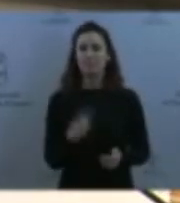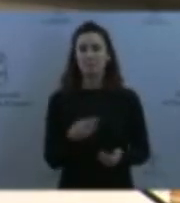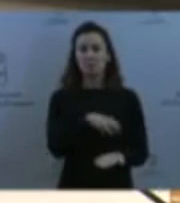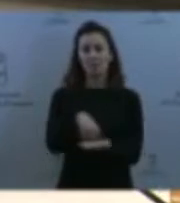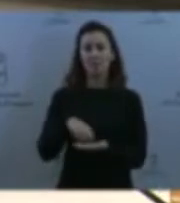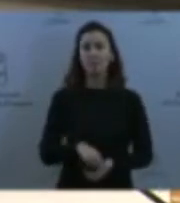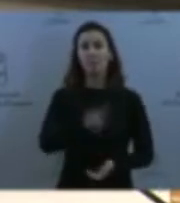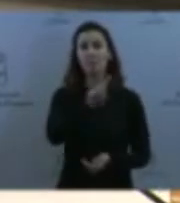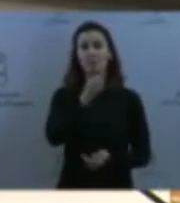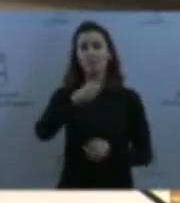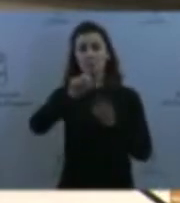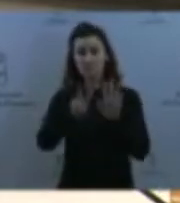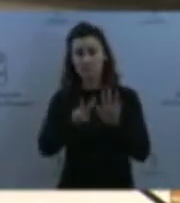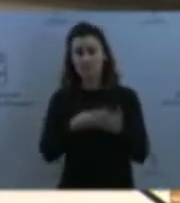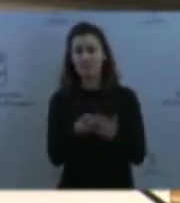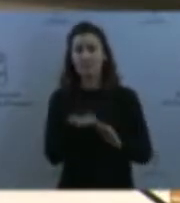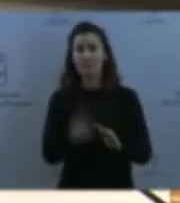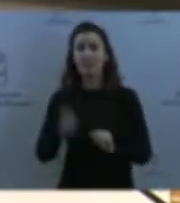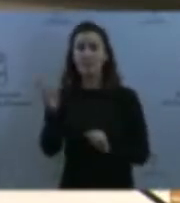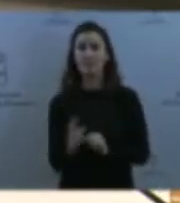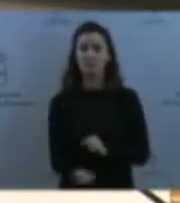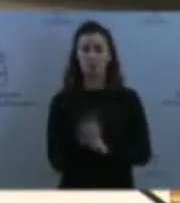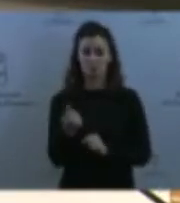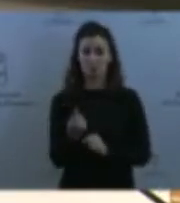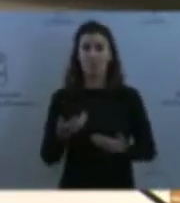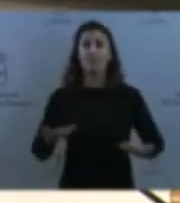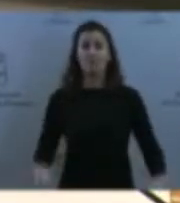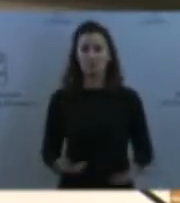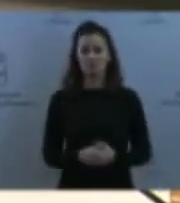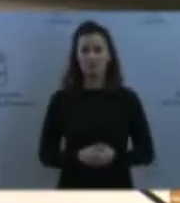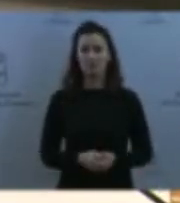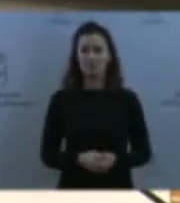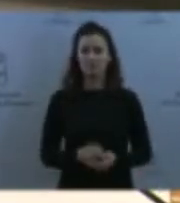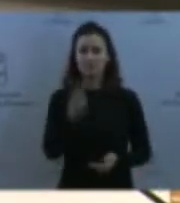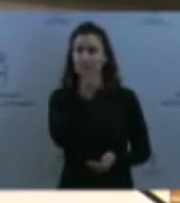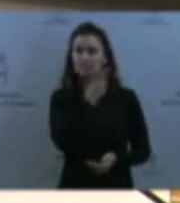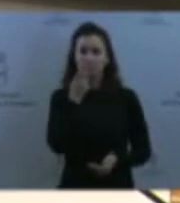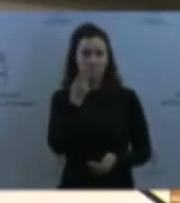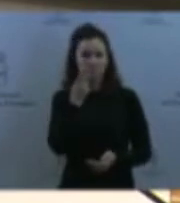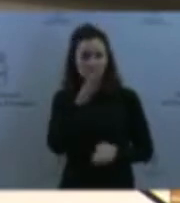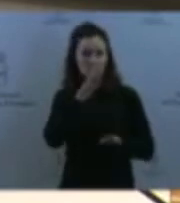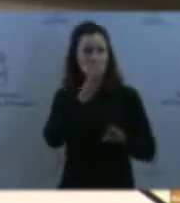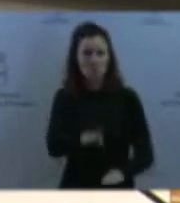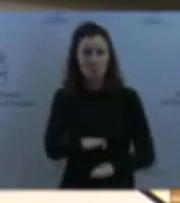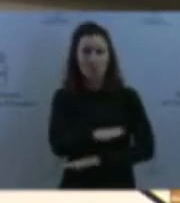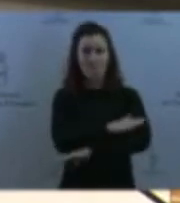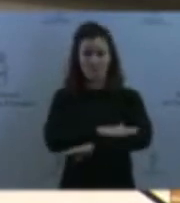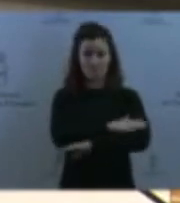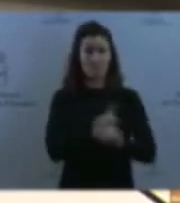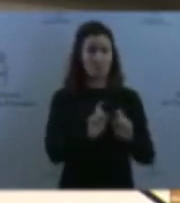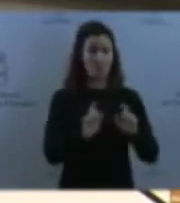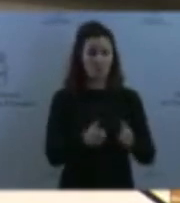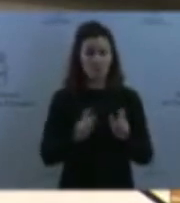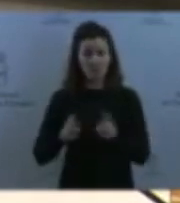acompañados. Nuestro compromiso con el ministerio –sabe usted que hubo reuniones en el mes de agosto y en el mes de septiembre–, cuando